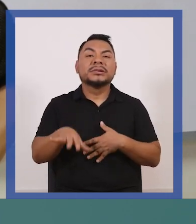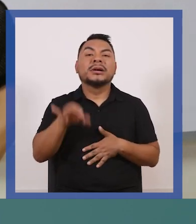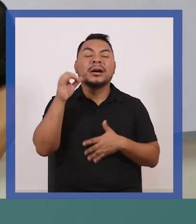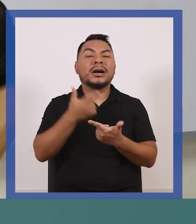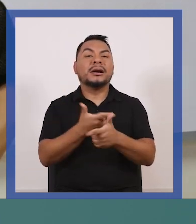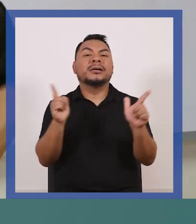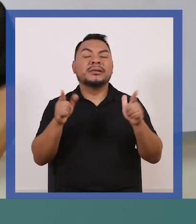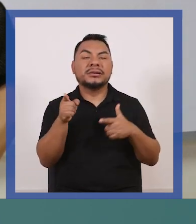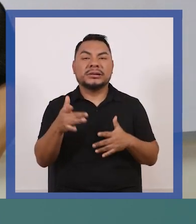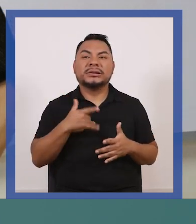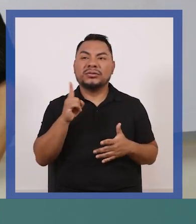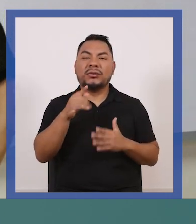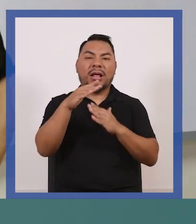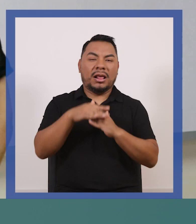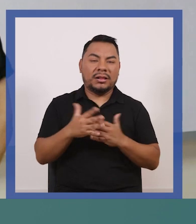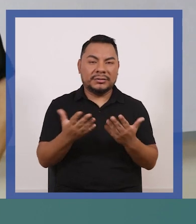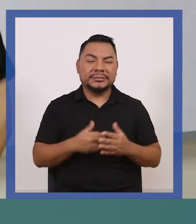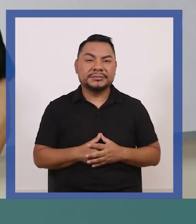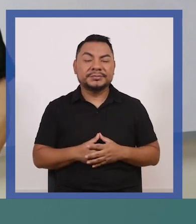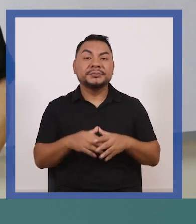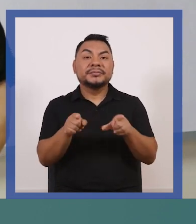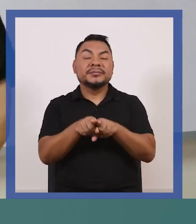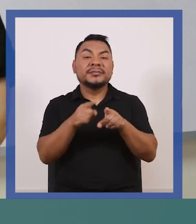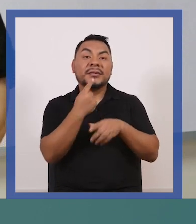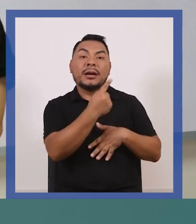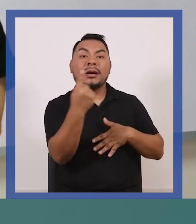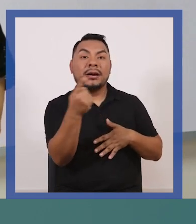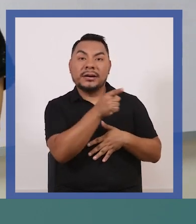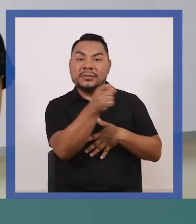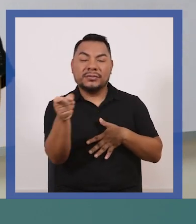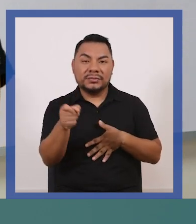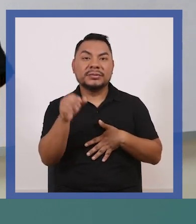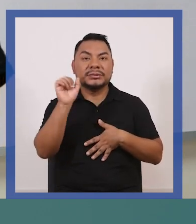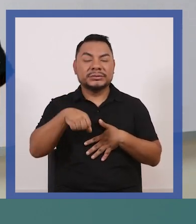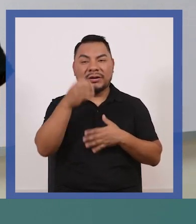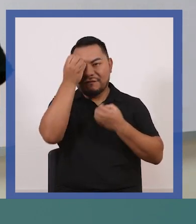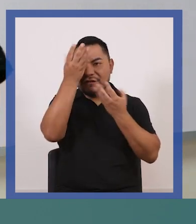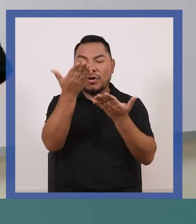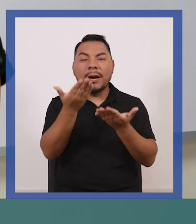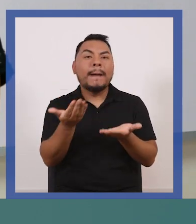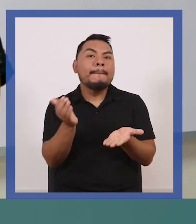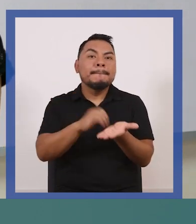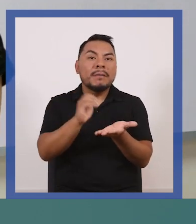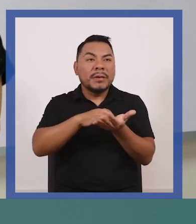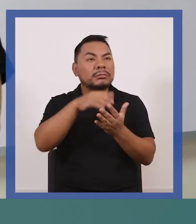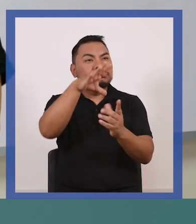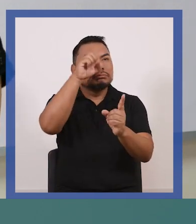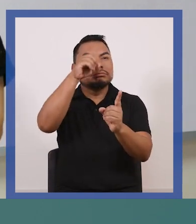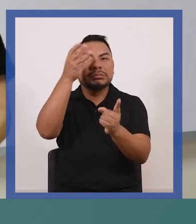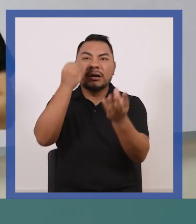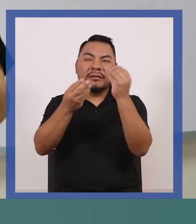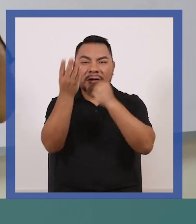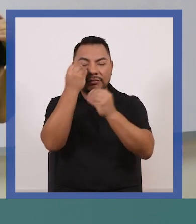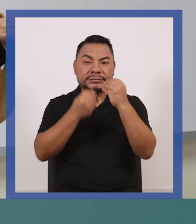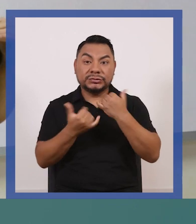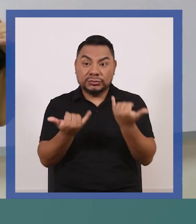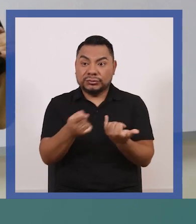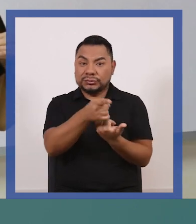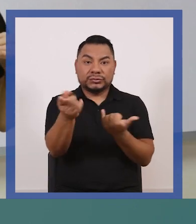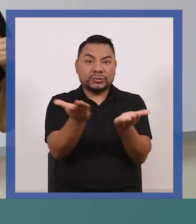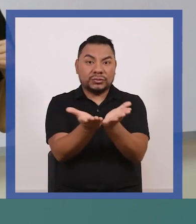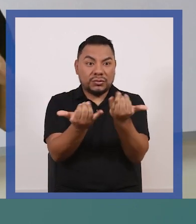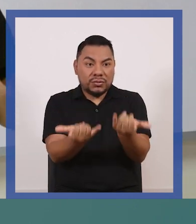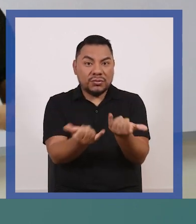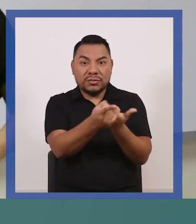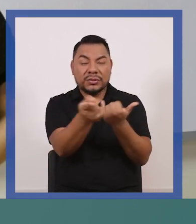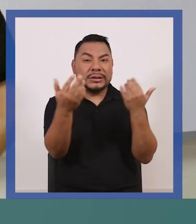elegir libremente sin sentir esa presión. Y también ya cada uno va a informarse más. Ustedes, si es que desde ahorita, desde el